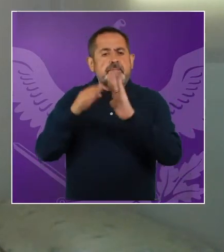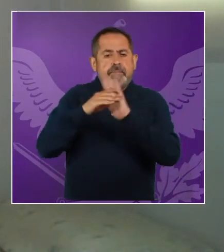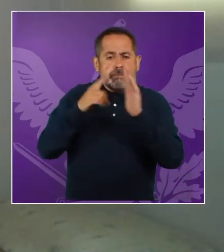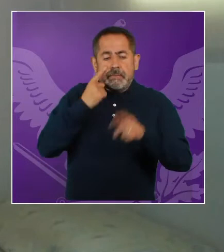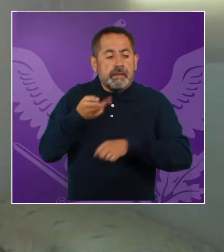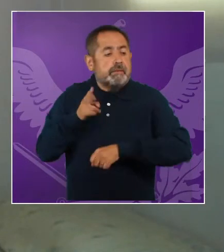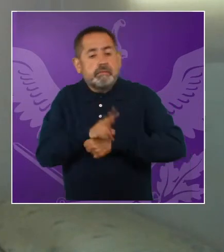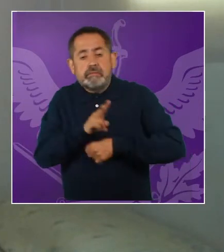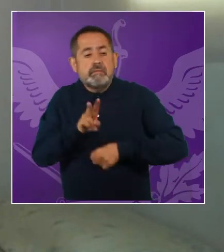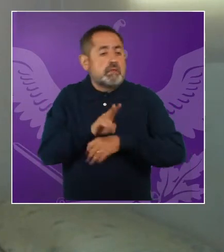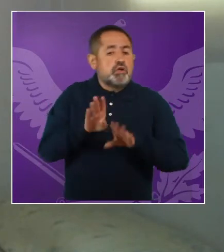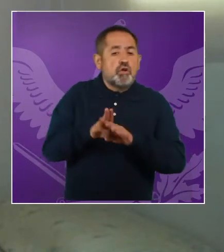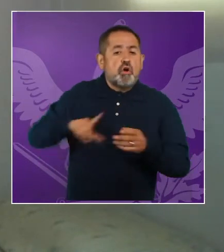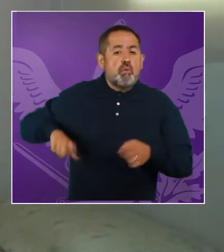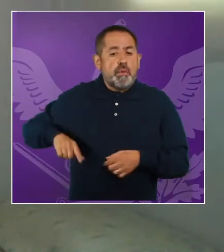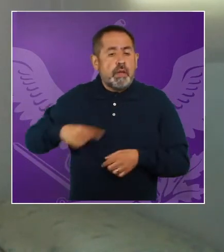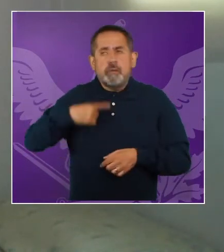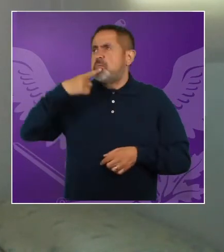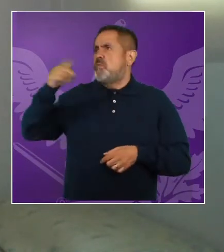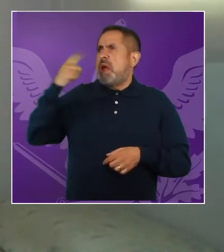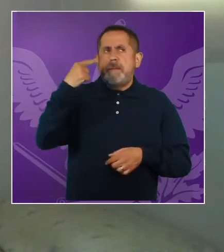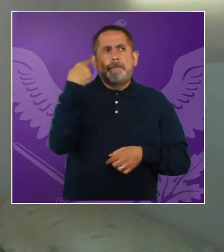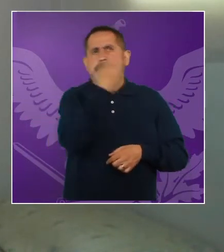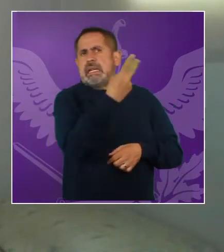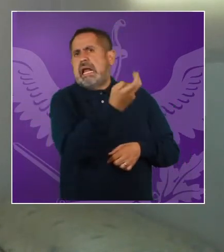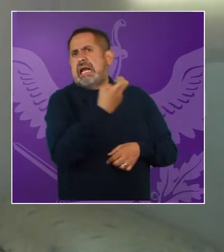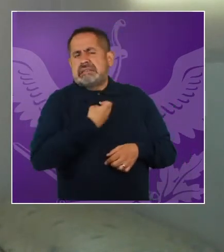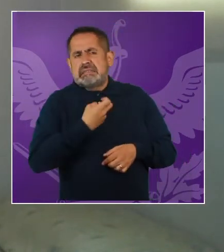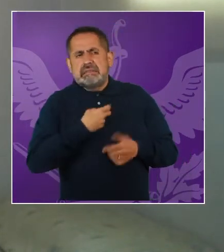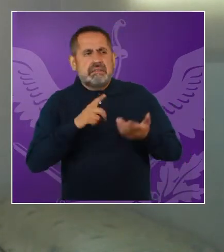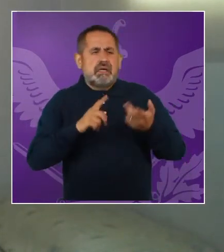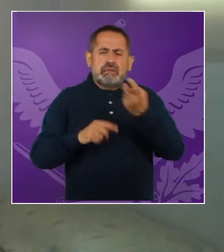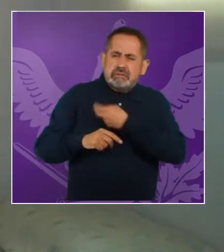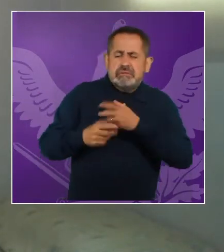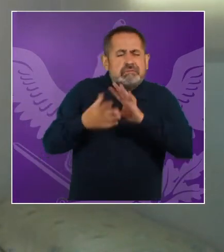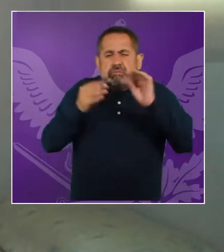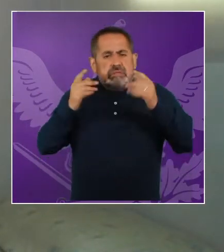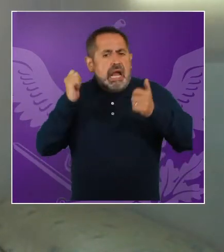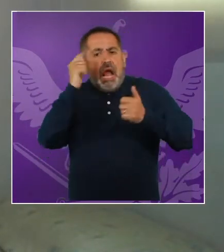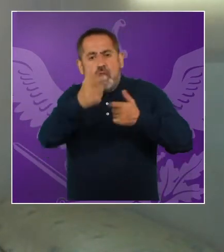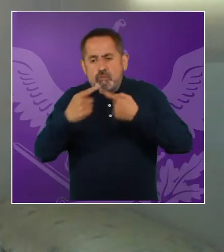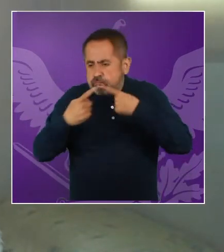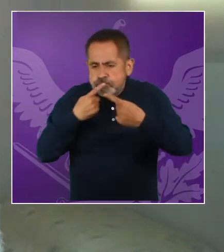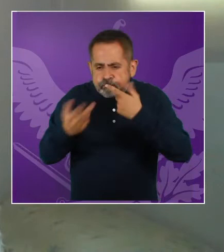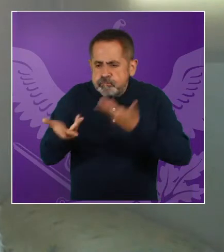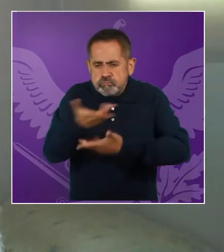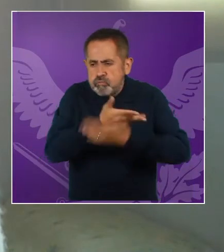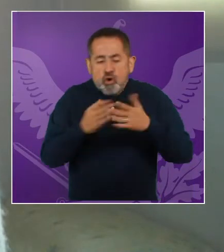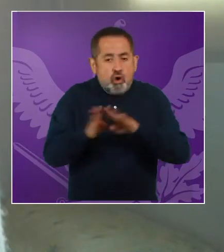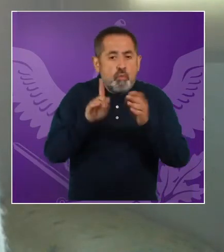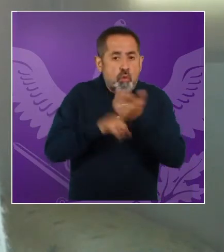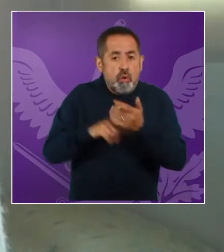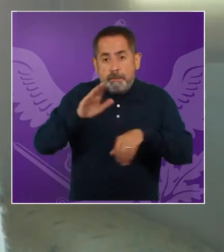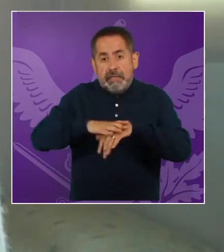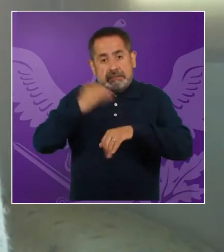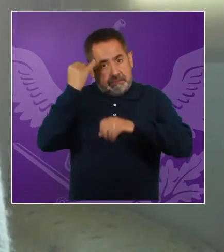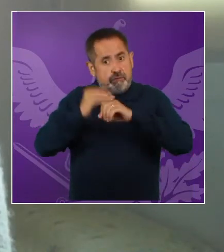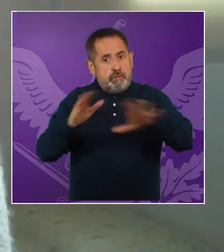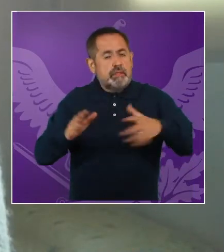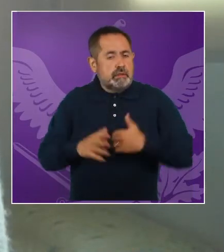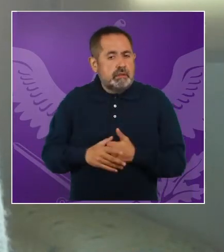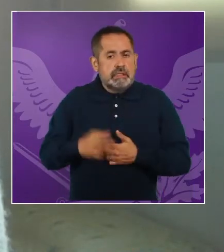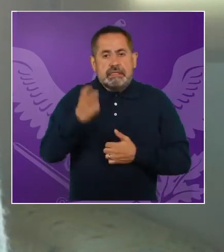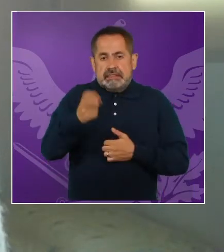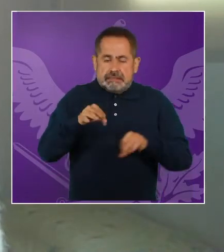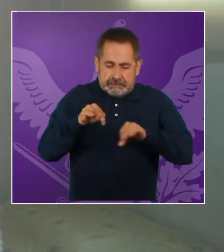los protocolos de fiscalización y mecanismo de denuncias deberían de estar garantizados, ¿no? Este, campañas, bueno, como ya decíamos, de sensibilización e información, pero también